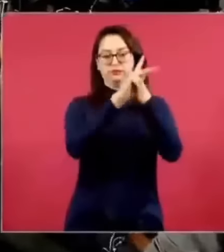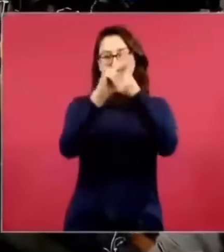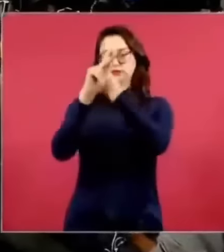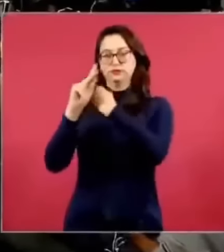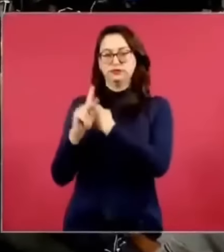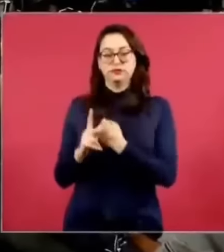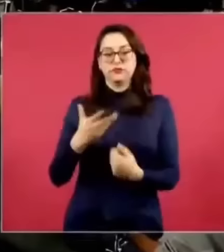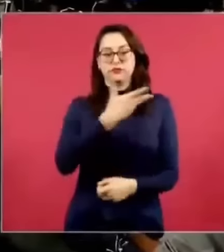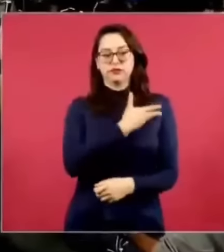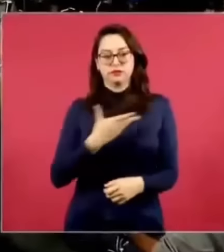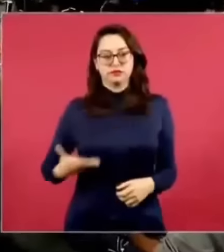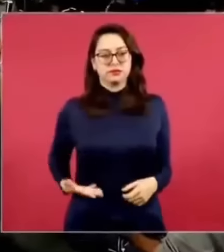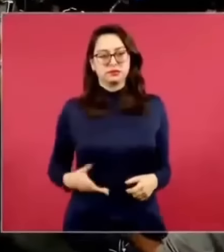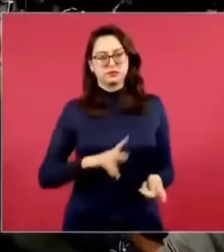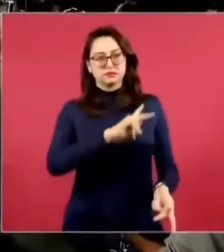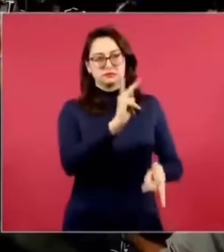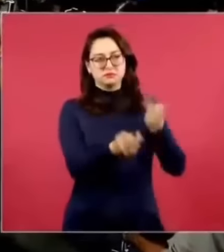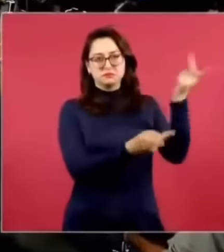Vamos a tirar aceite.